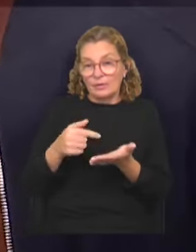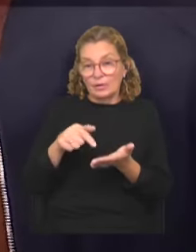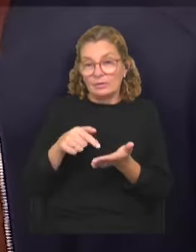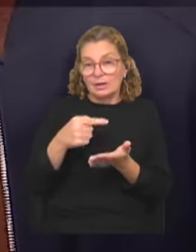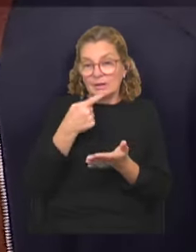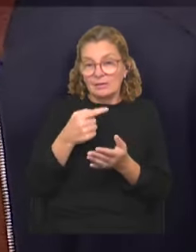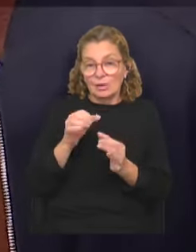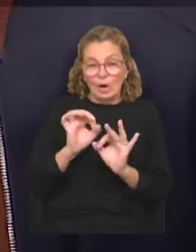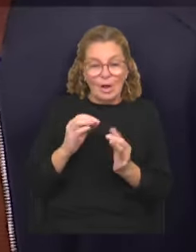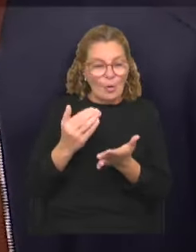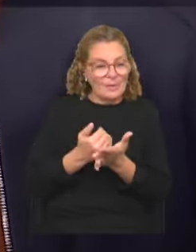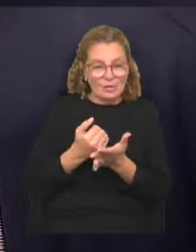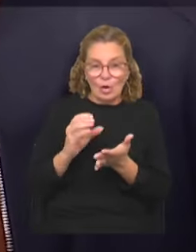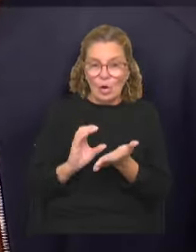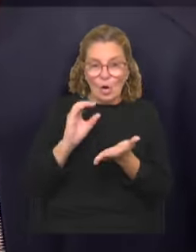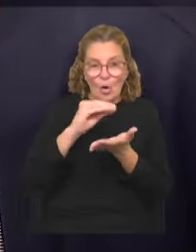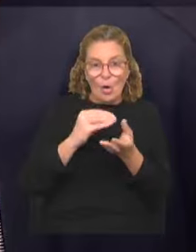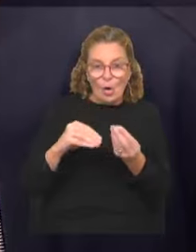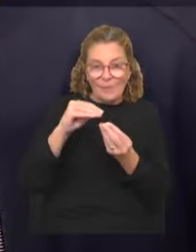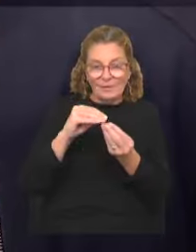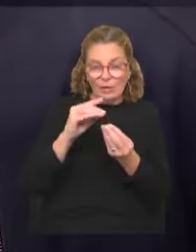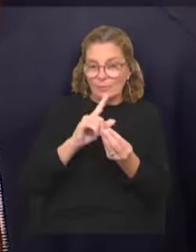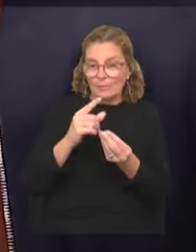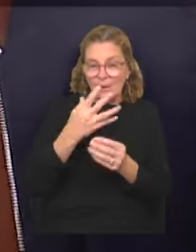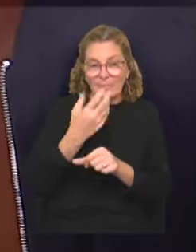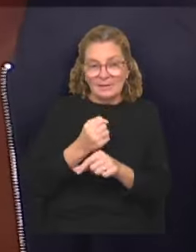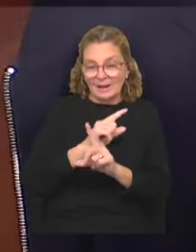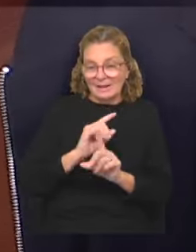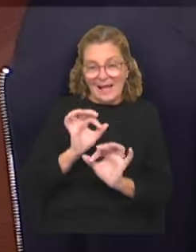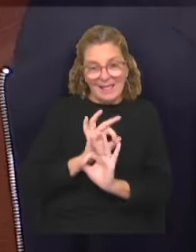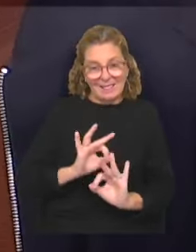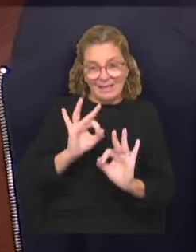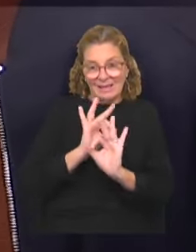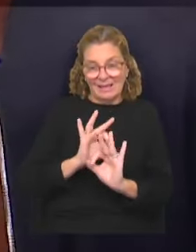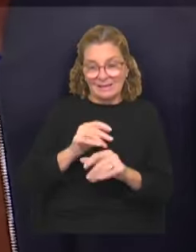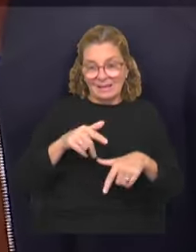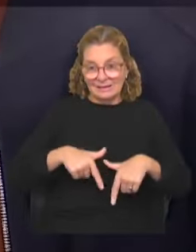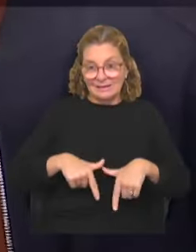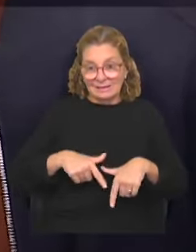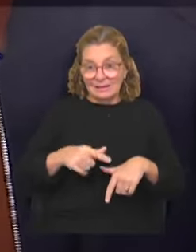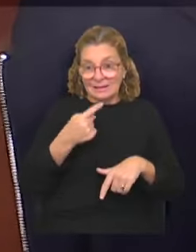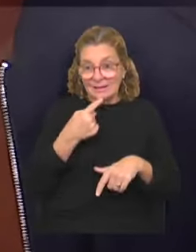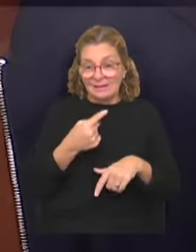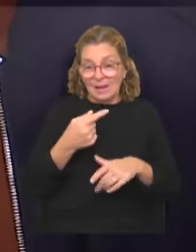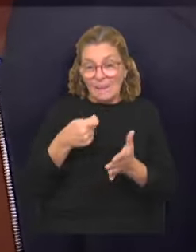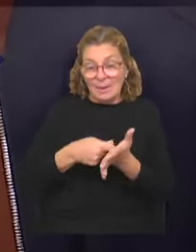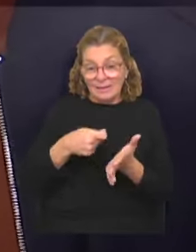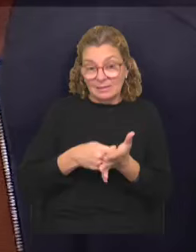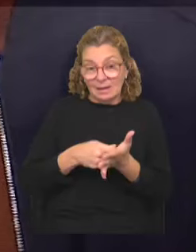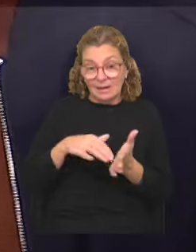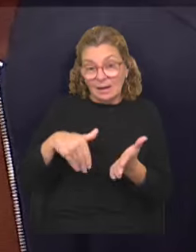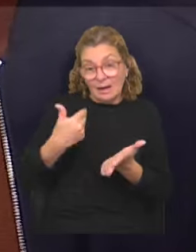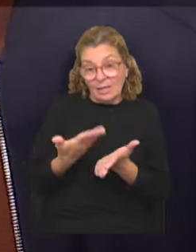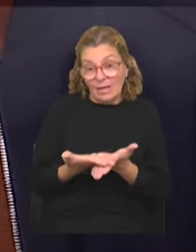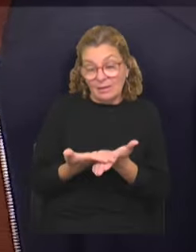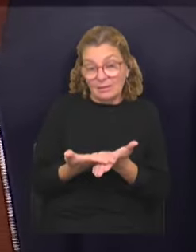caso concreto, no hay ninguna comisión por parte de la plataforma y, obviamente, tampoco por parte de la Intendencia. Es decir, el dinero que le